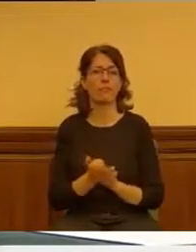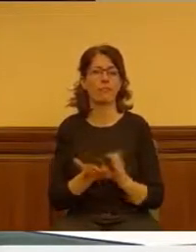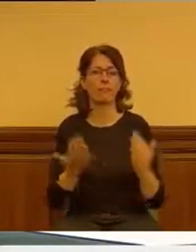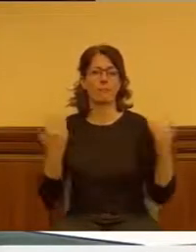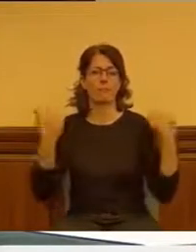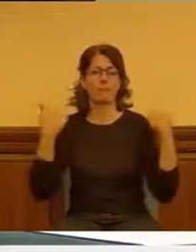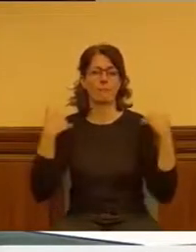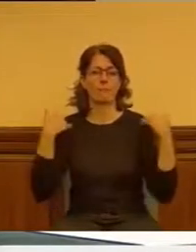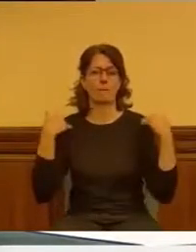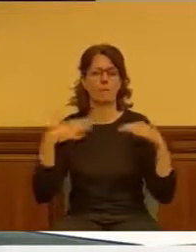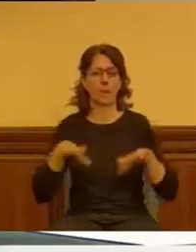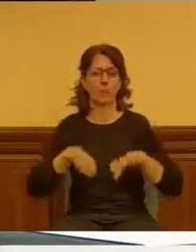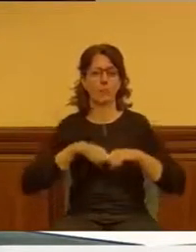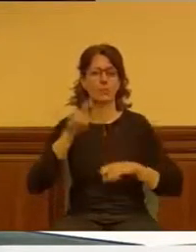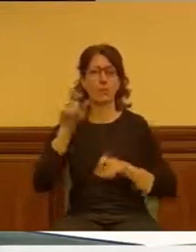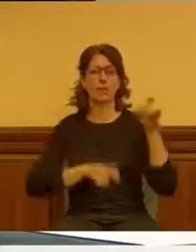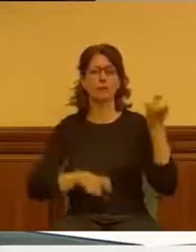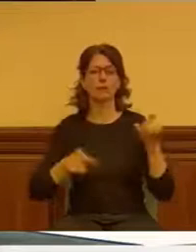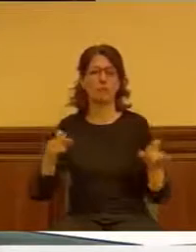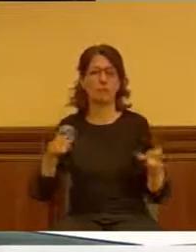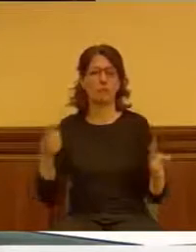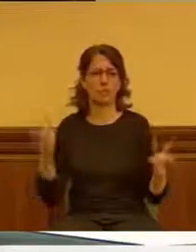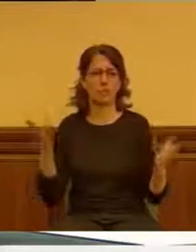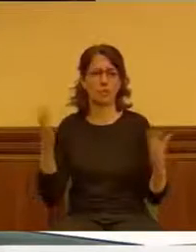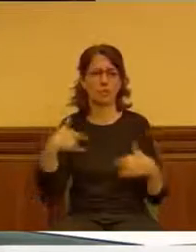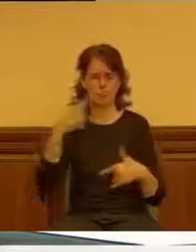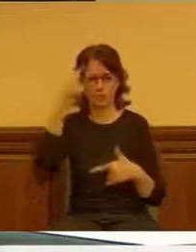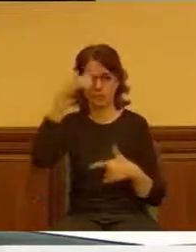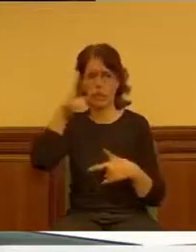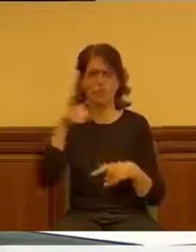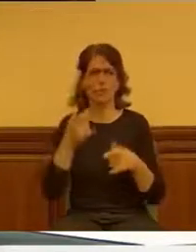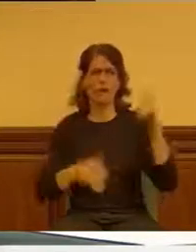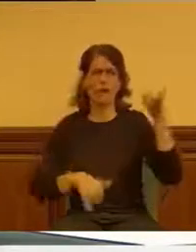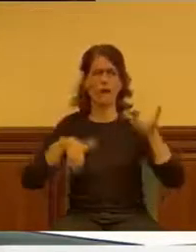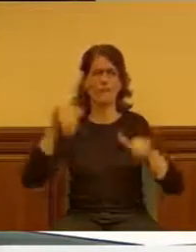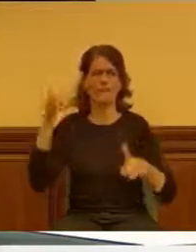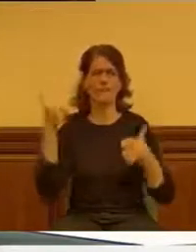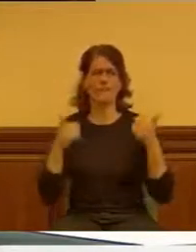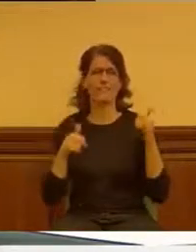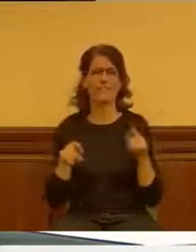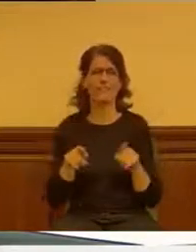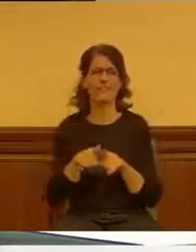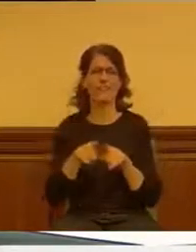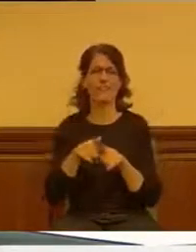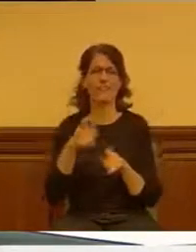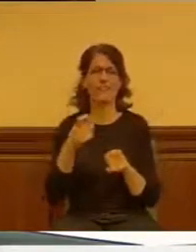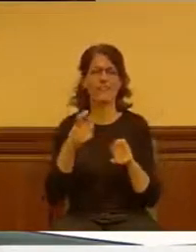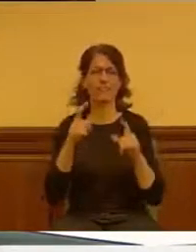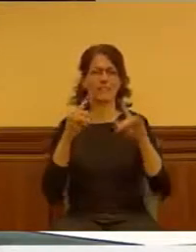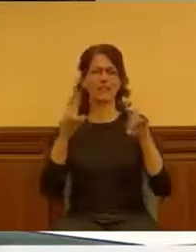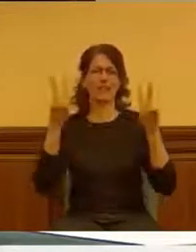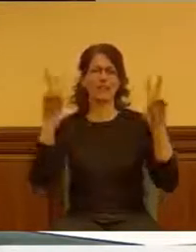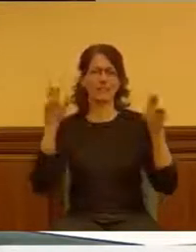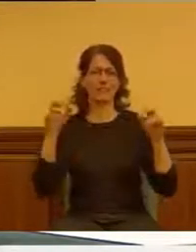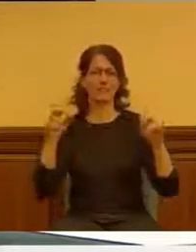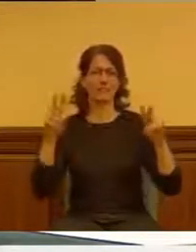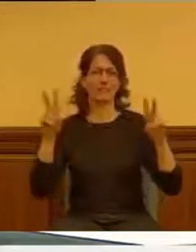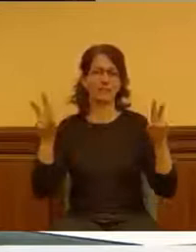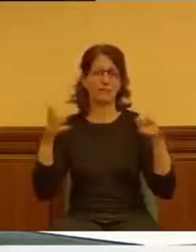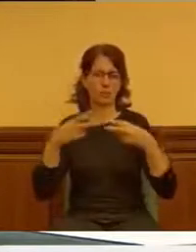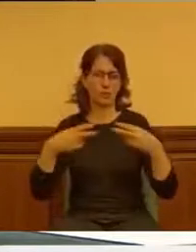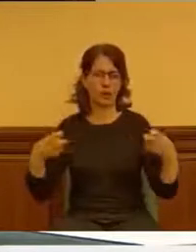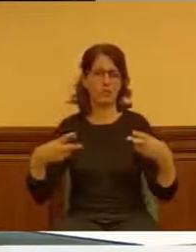personal. Lo sabe usted perfectamente. Lo están manipulando, porque eso necesitan ese titular. Mire, el contrato con la anterior